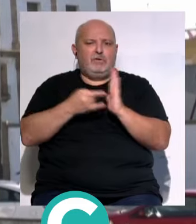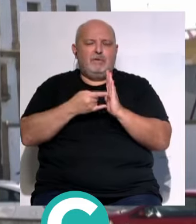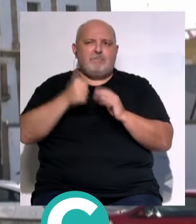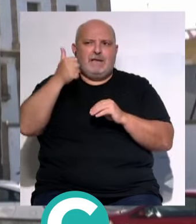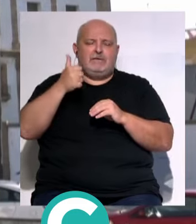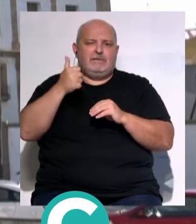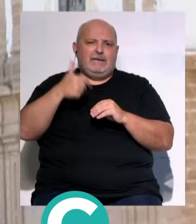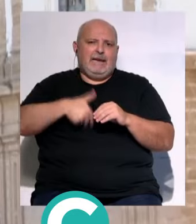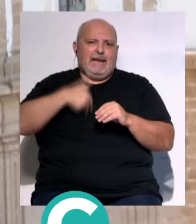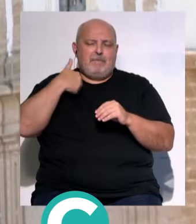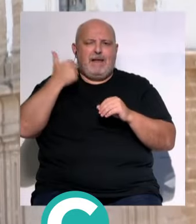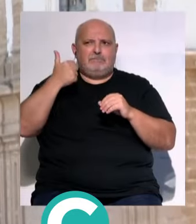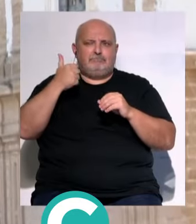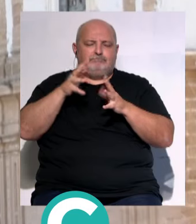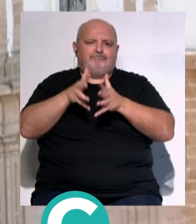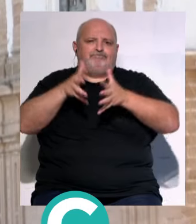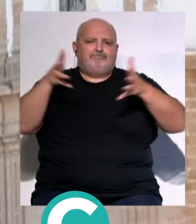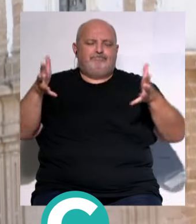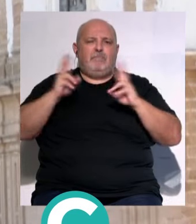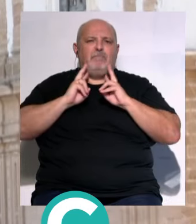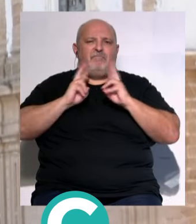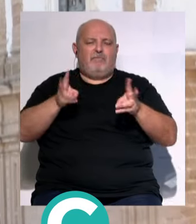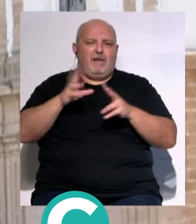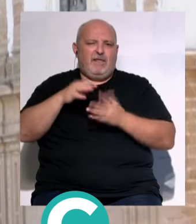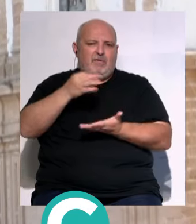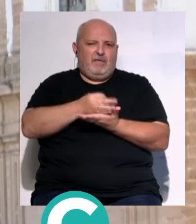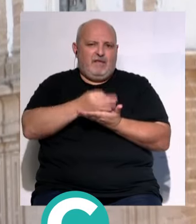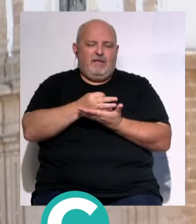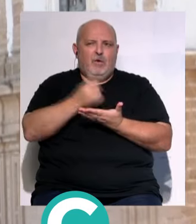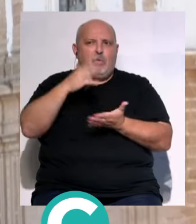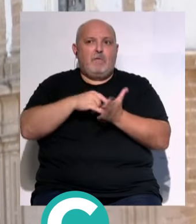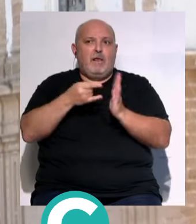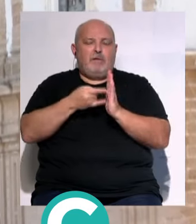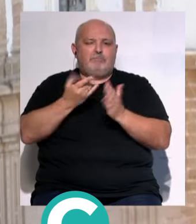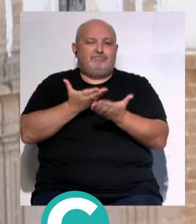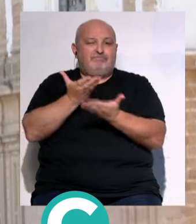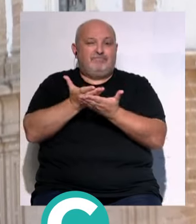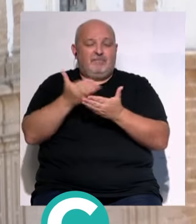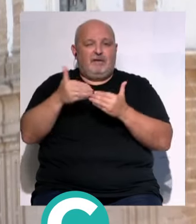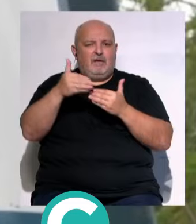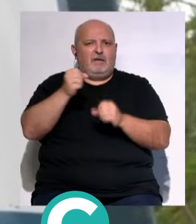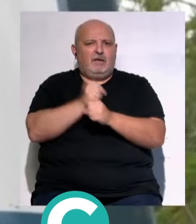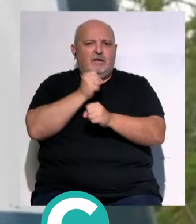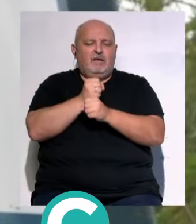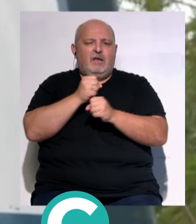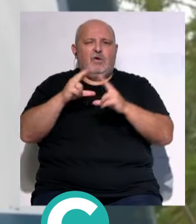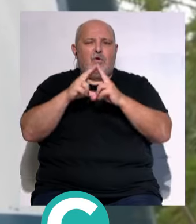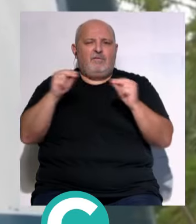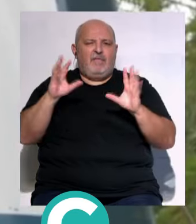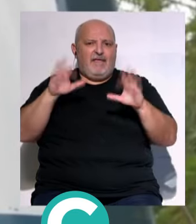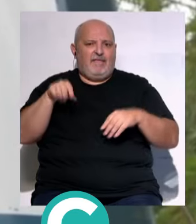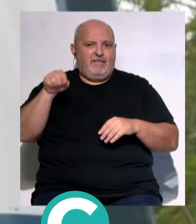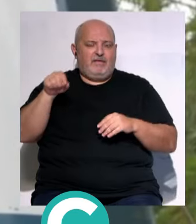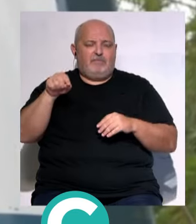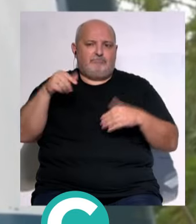más global... ...y más ambicioso que amplíe los beneficios para la ciudad... ...un planteamiento que se está trabajando... ...con la Universidad de